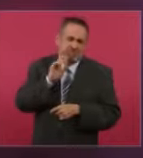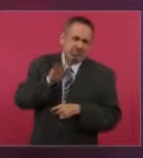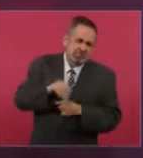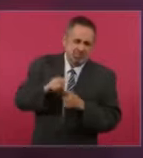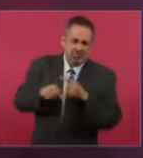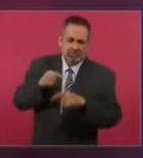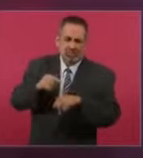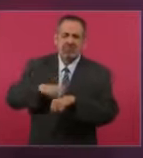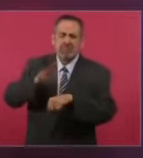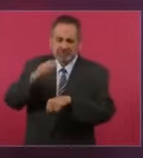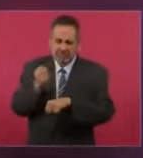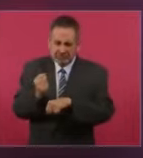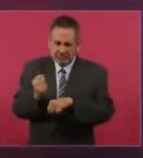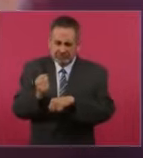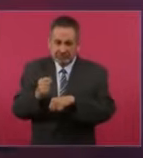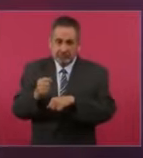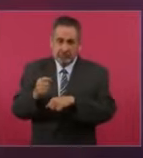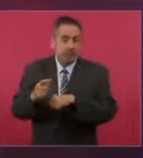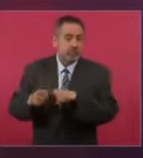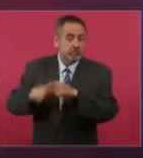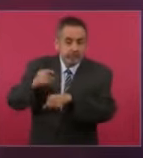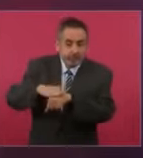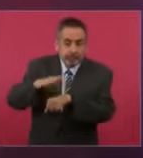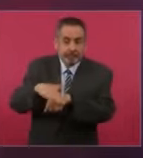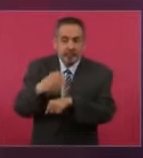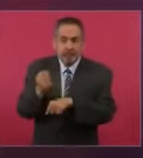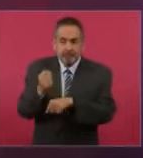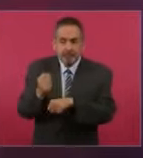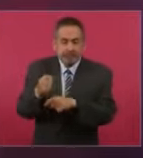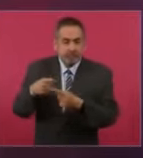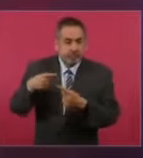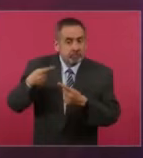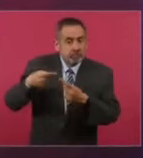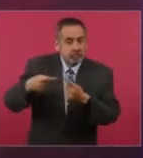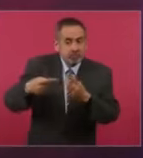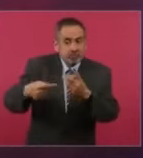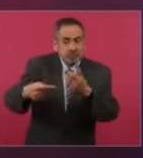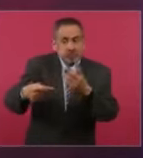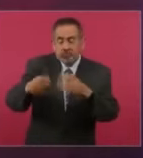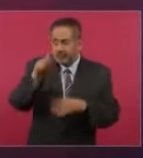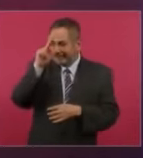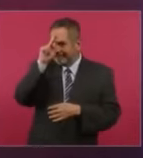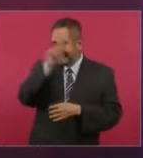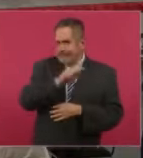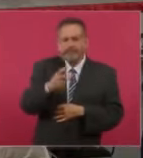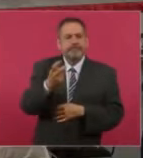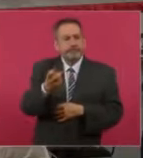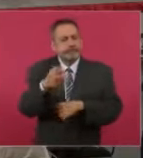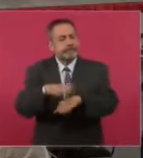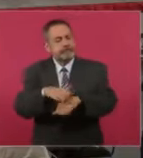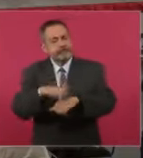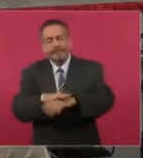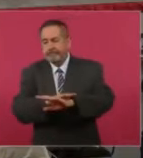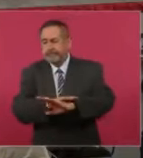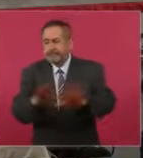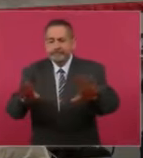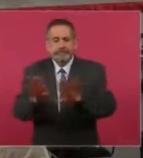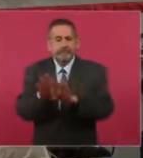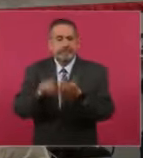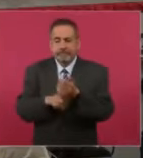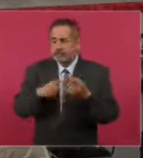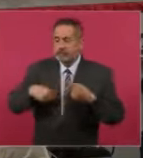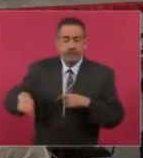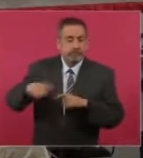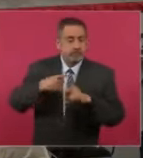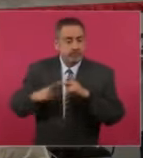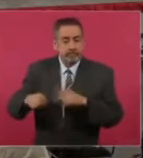alcohol, o incluso tabaco. Por eso hemos destacado a lo largo de varias de estas sesiones que el inicio